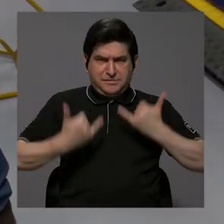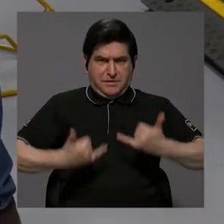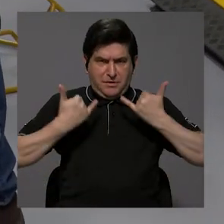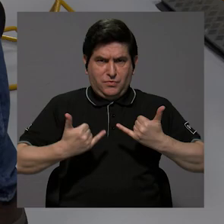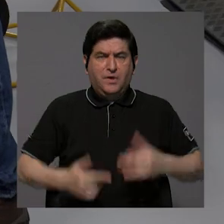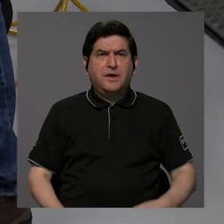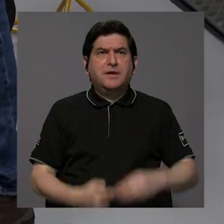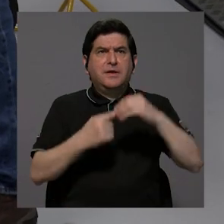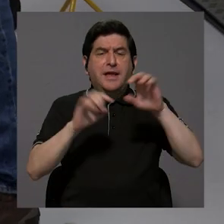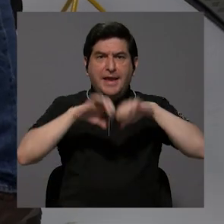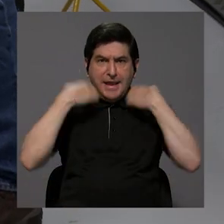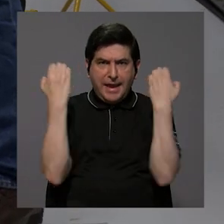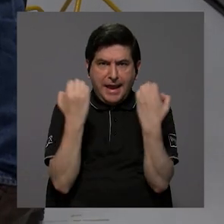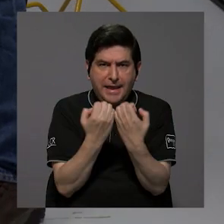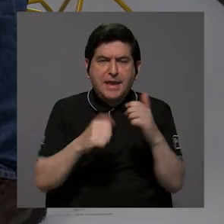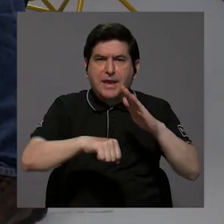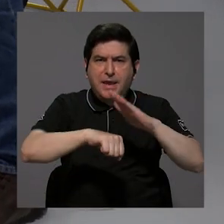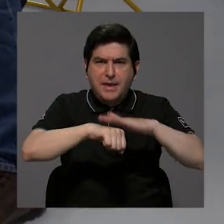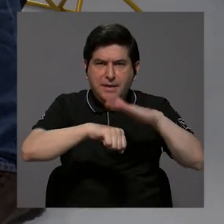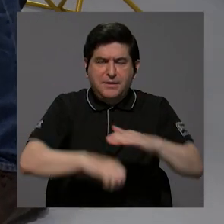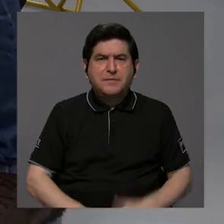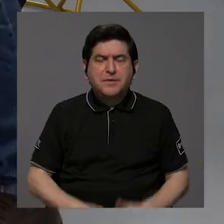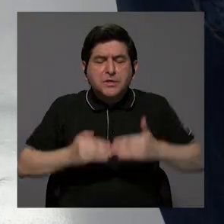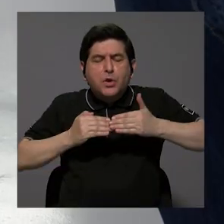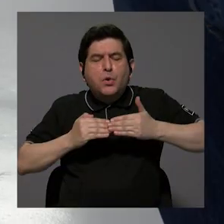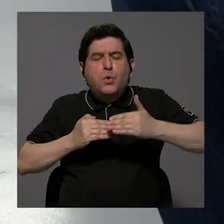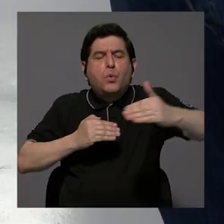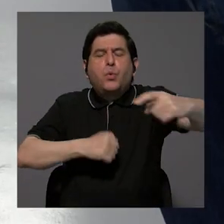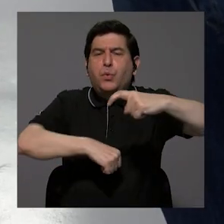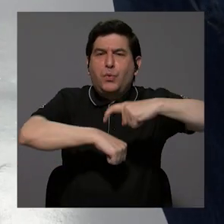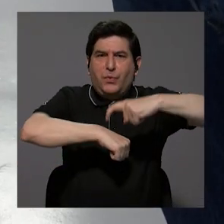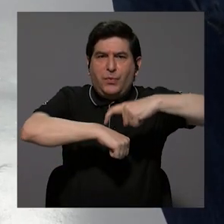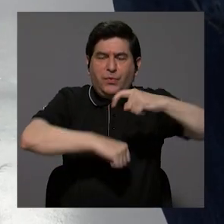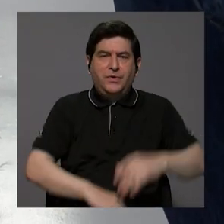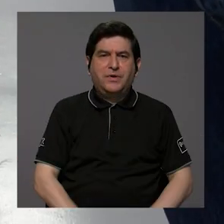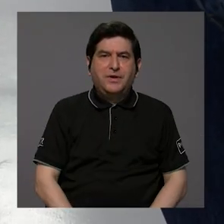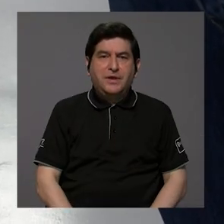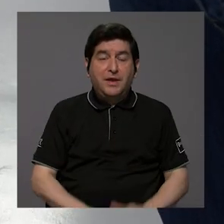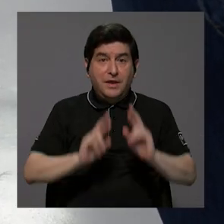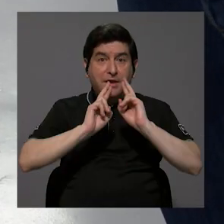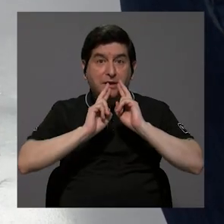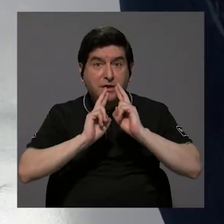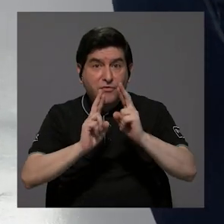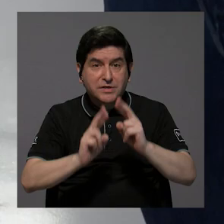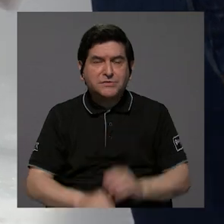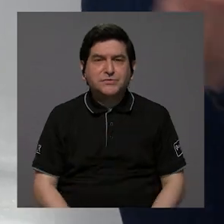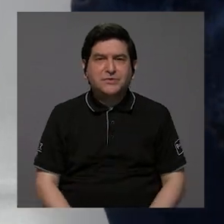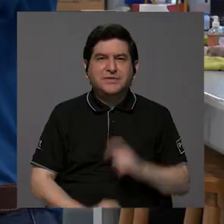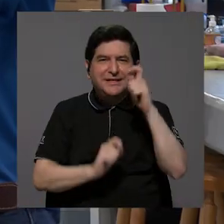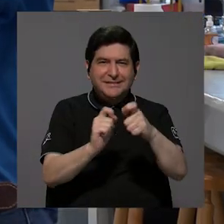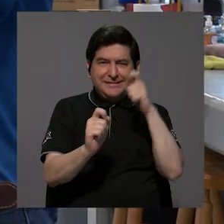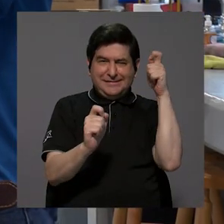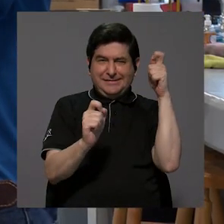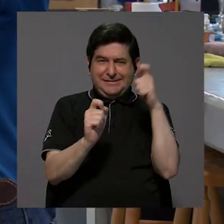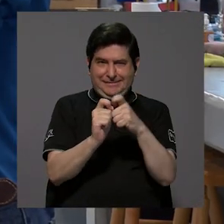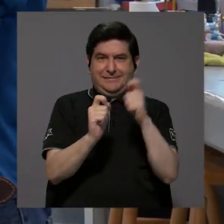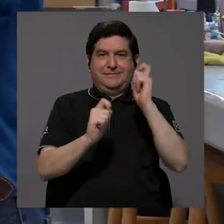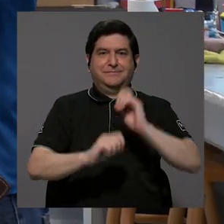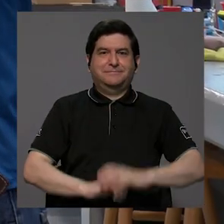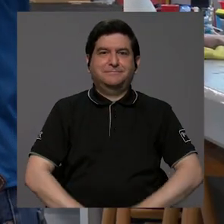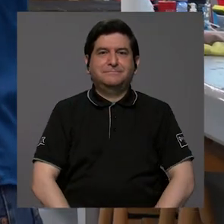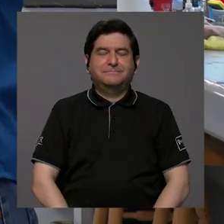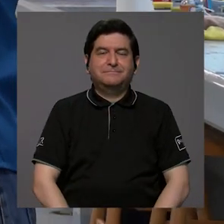principalmente con equipos que permitieran más periodos más largos de tiempo con resoluciones temporales un poco más finas.